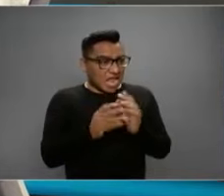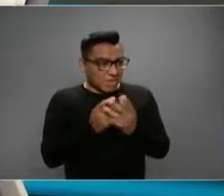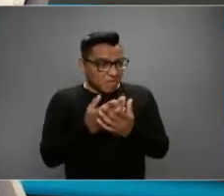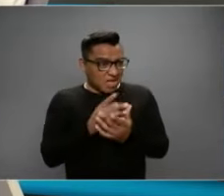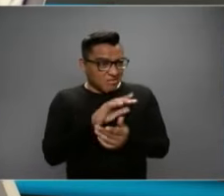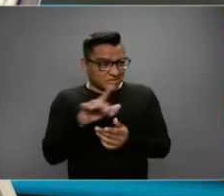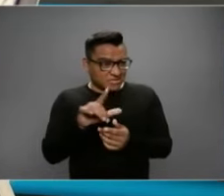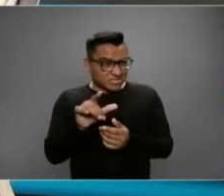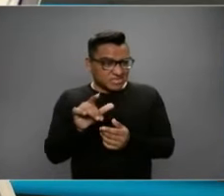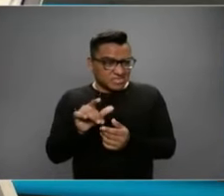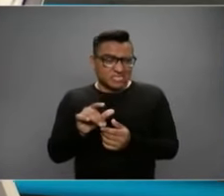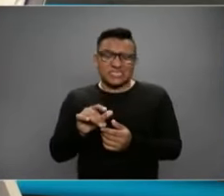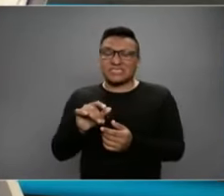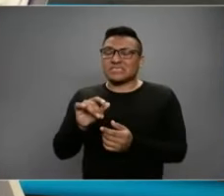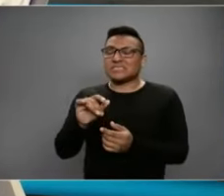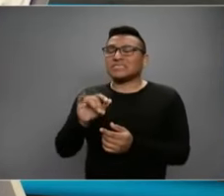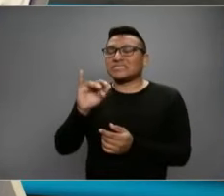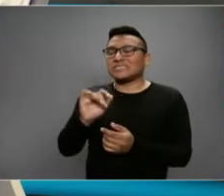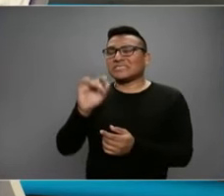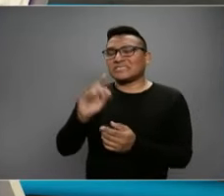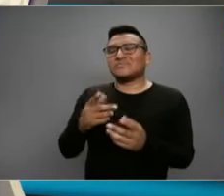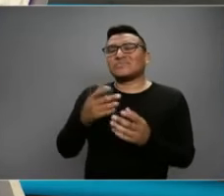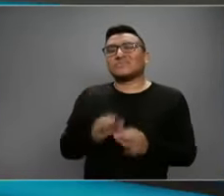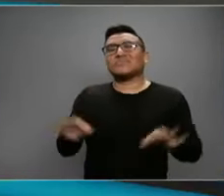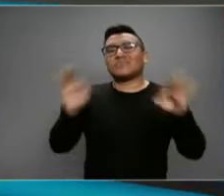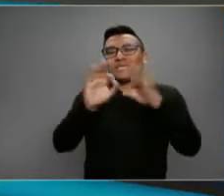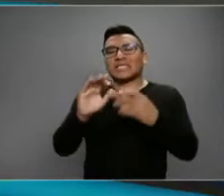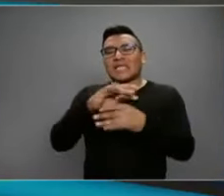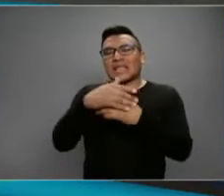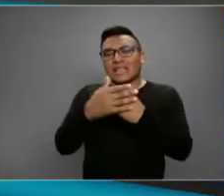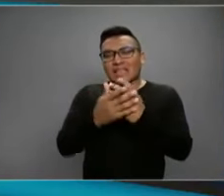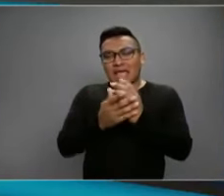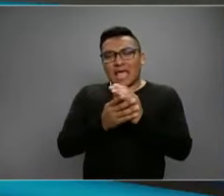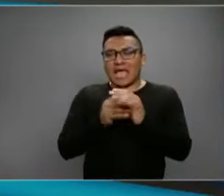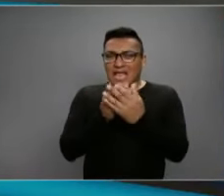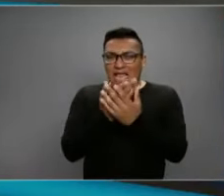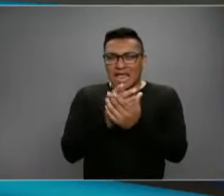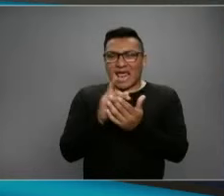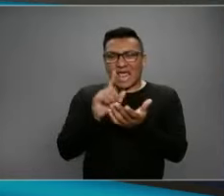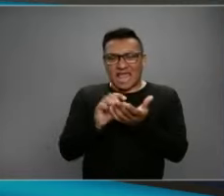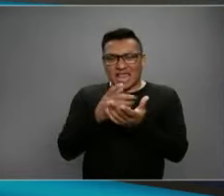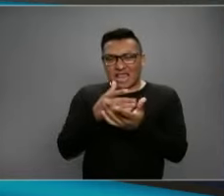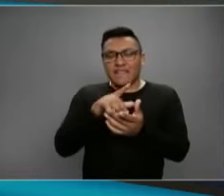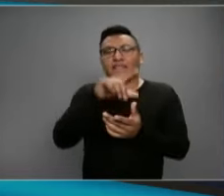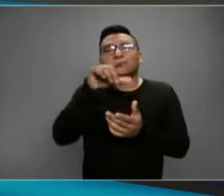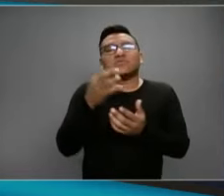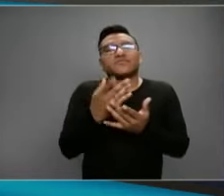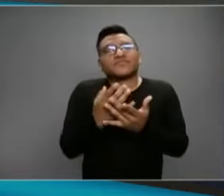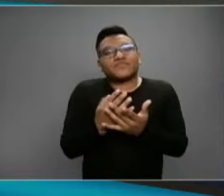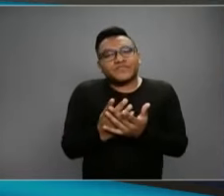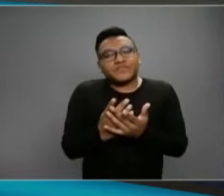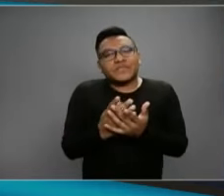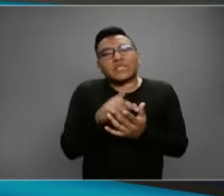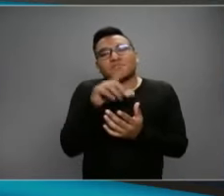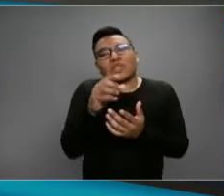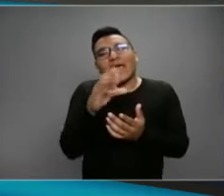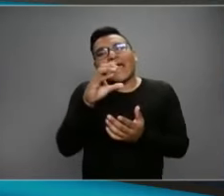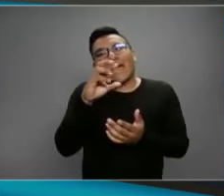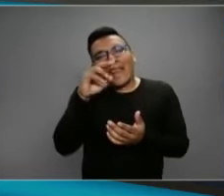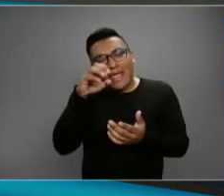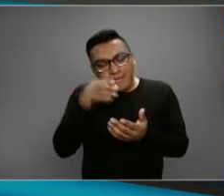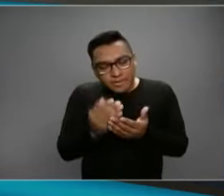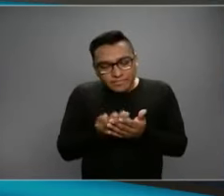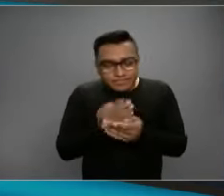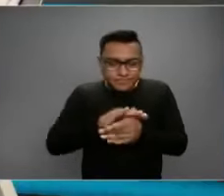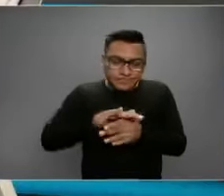Y luego ya hidratar nuestras manos con una crema hidratante. ¿Cuántas cosas? Esto de la crema,